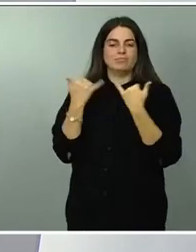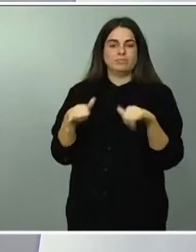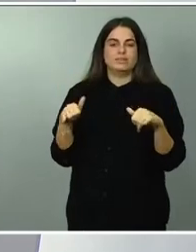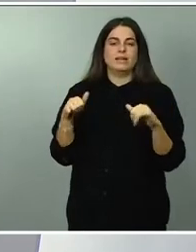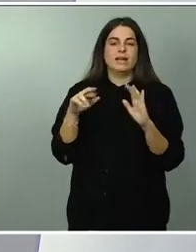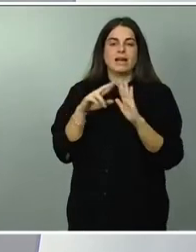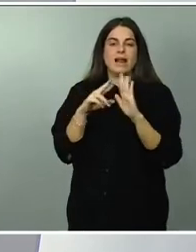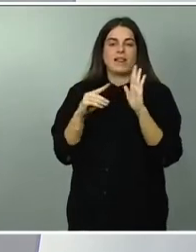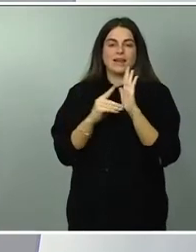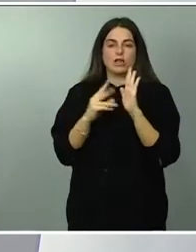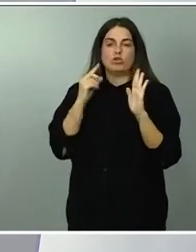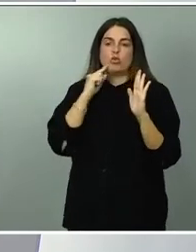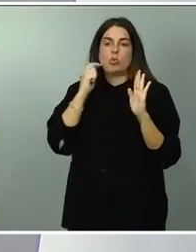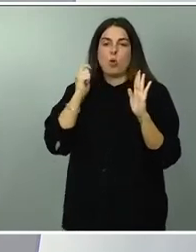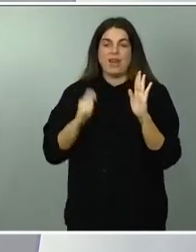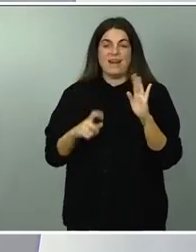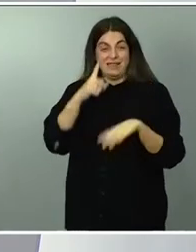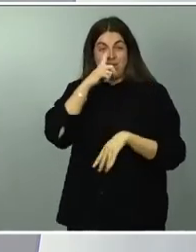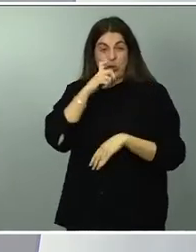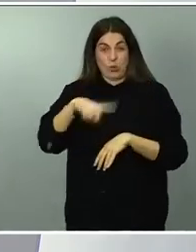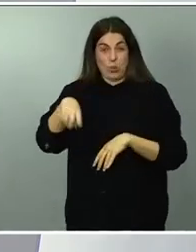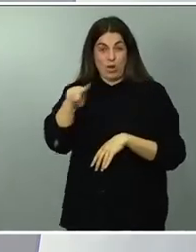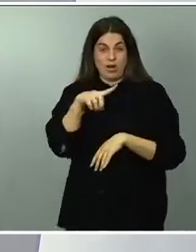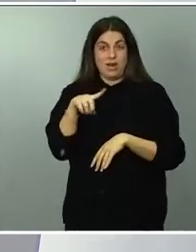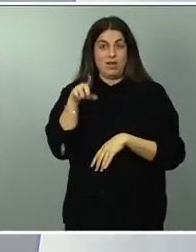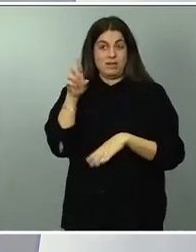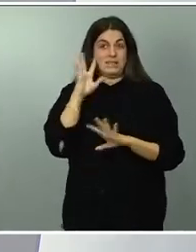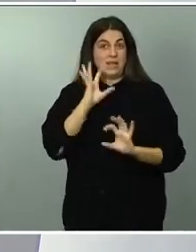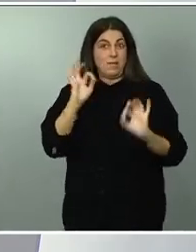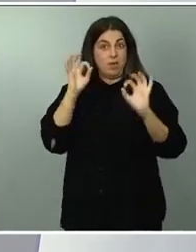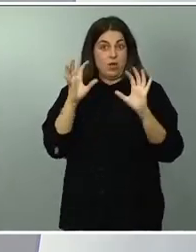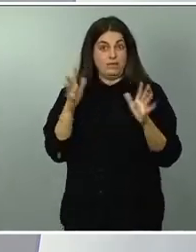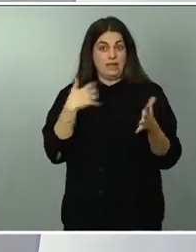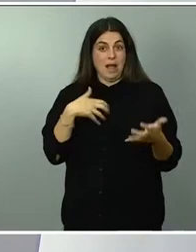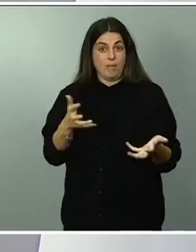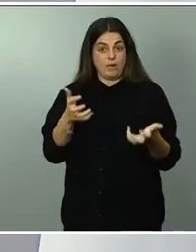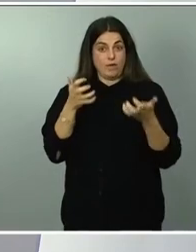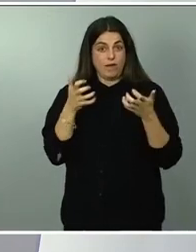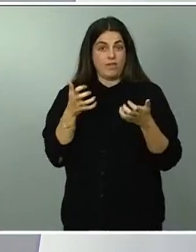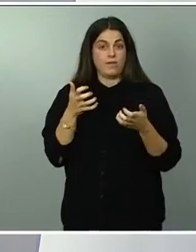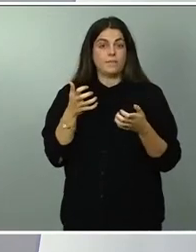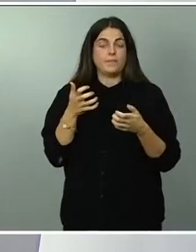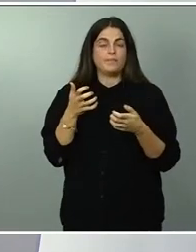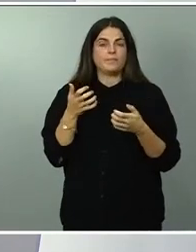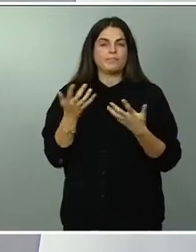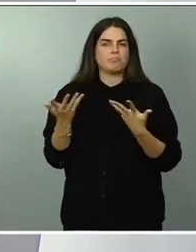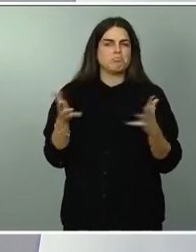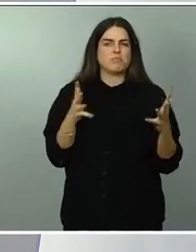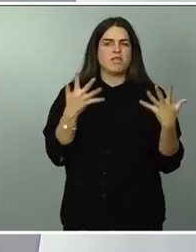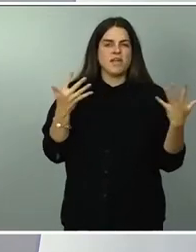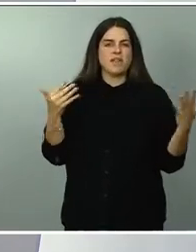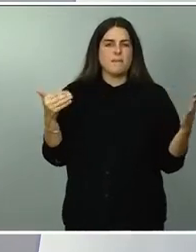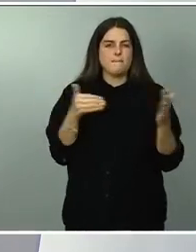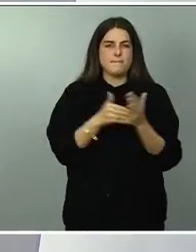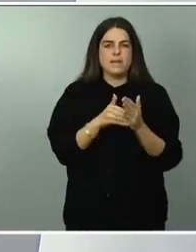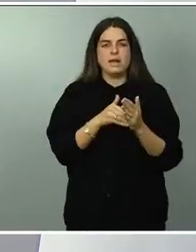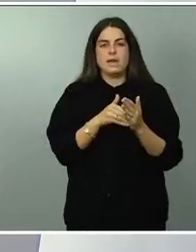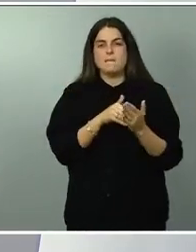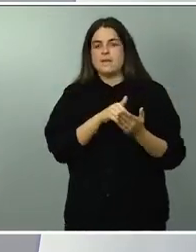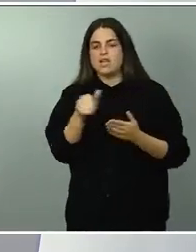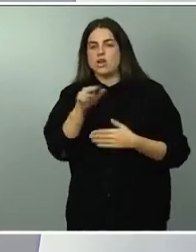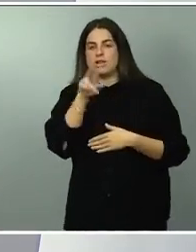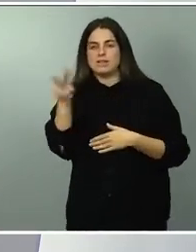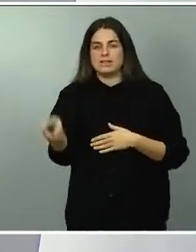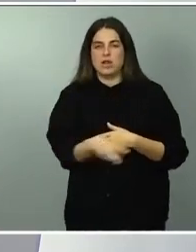recuerdan ustedes que nosotros nos habíamos dado en torno a 10.000 millones de euros de colchón fiscal